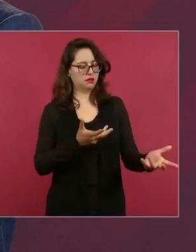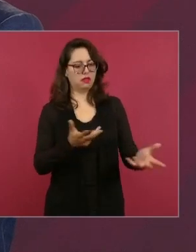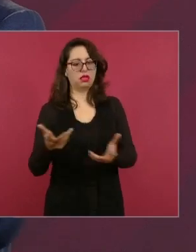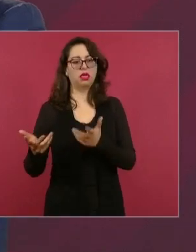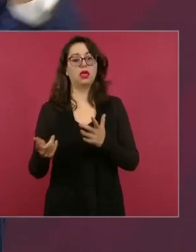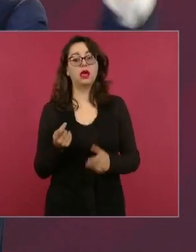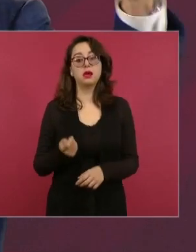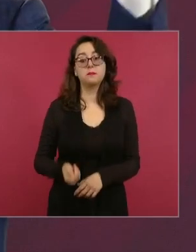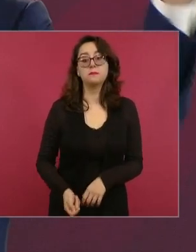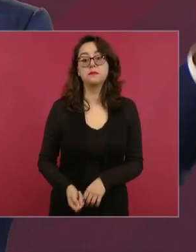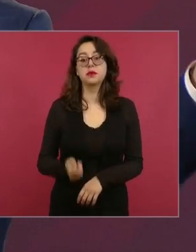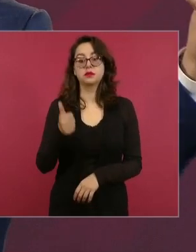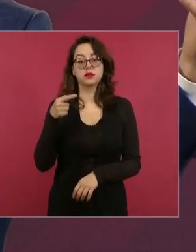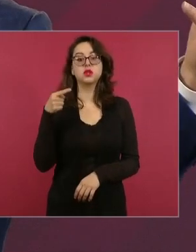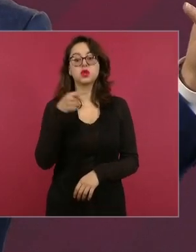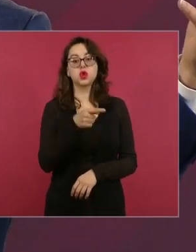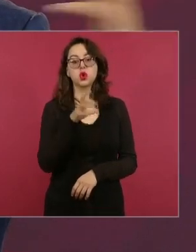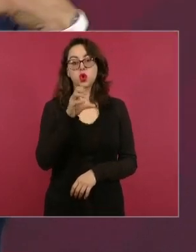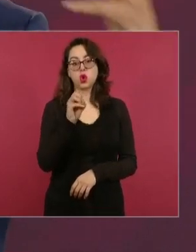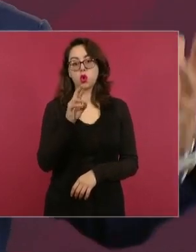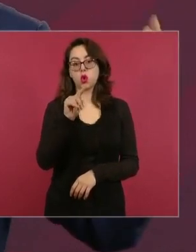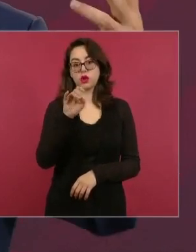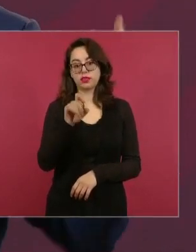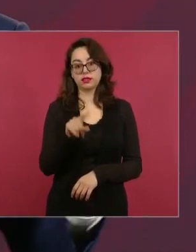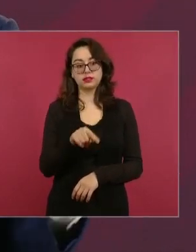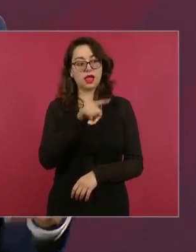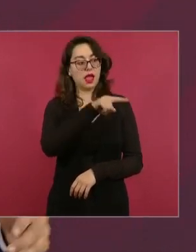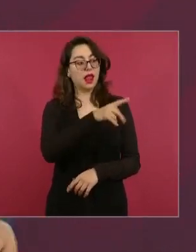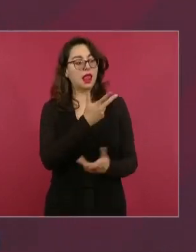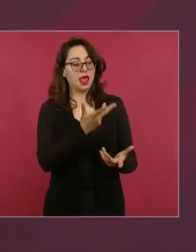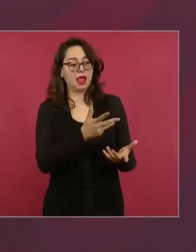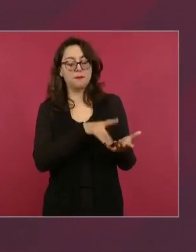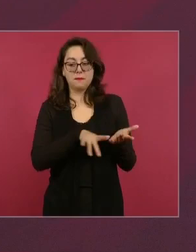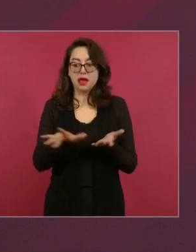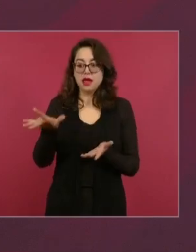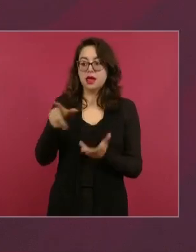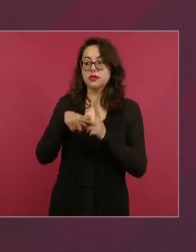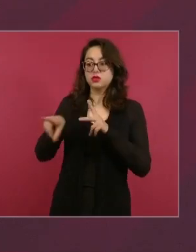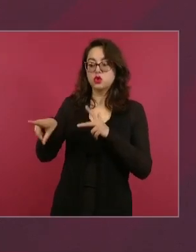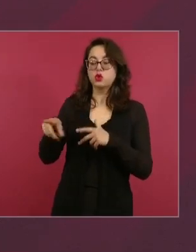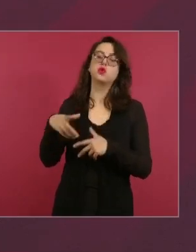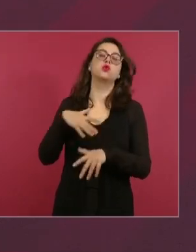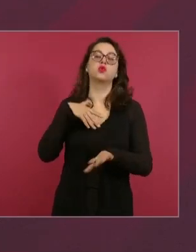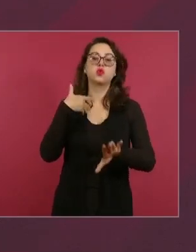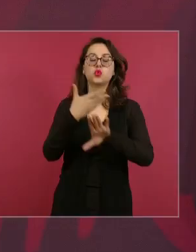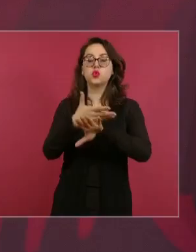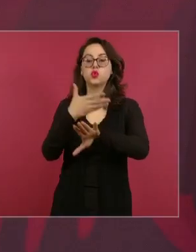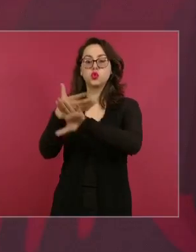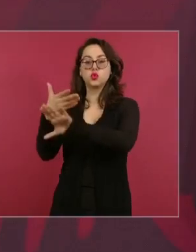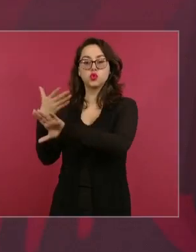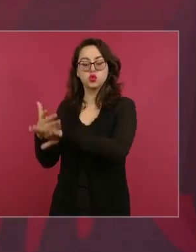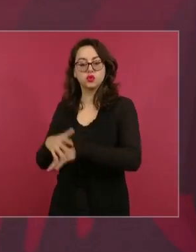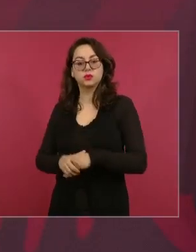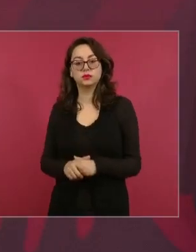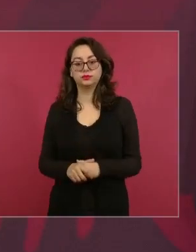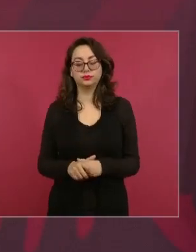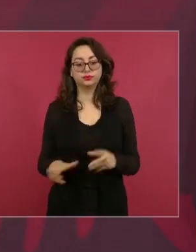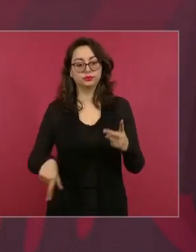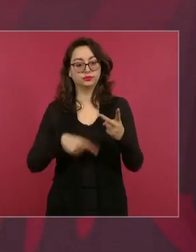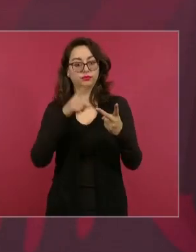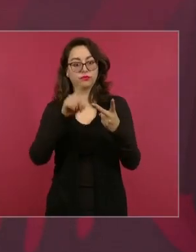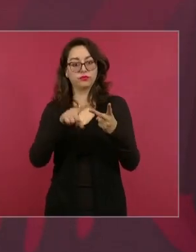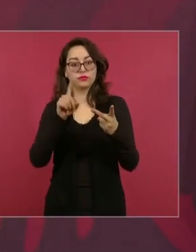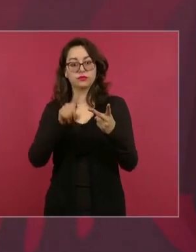Entonces, somos libres. otra cosa que no existía era también la